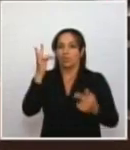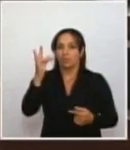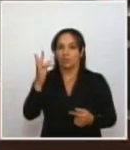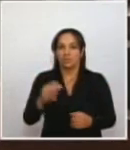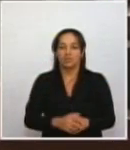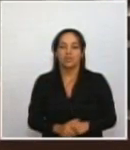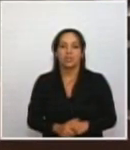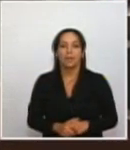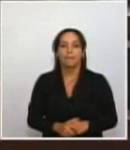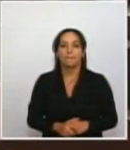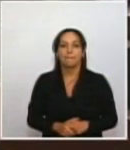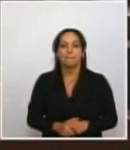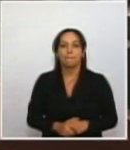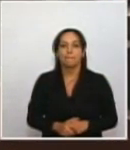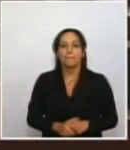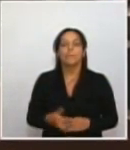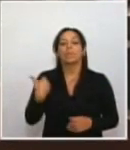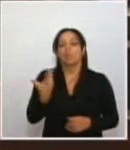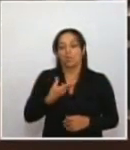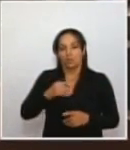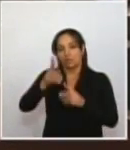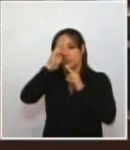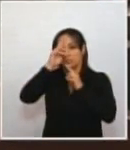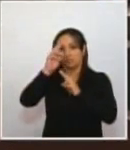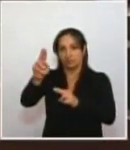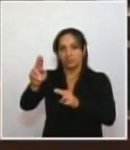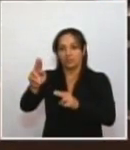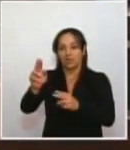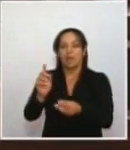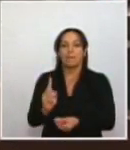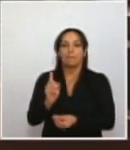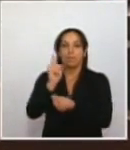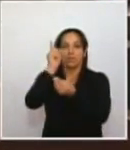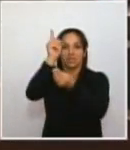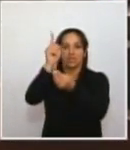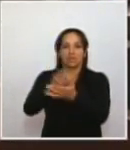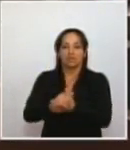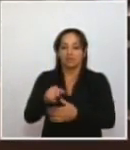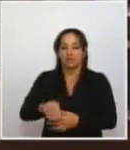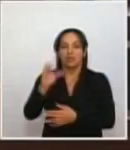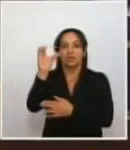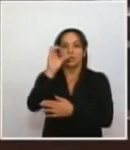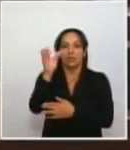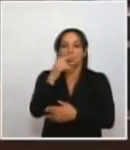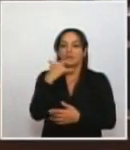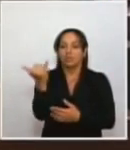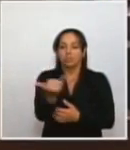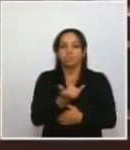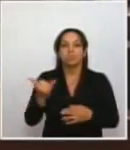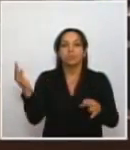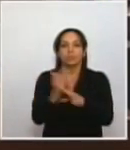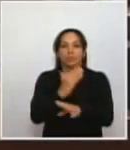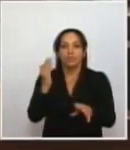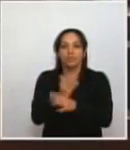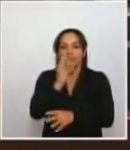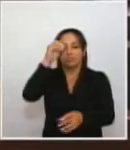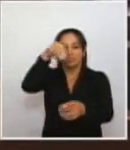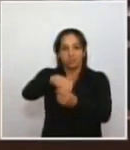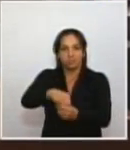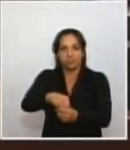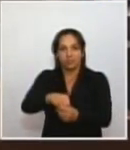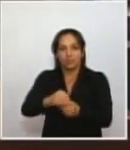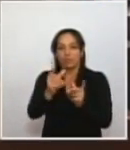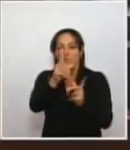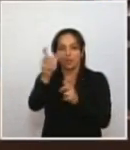que se reconozca políticamente que en este país hay un conflicto interno